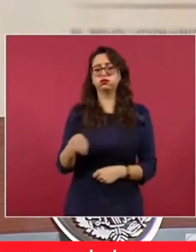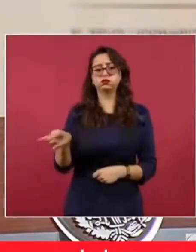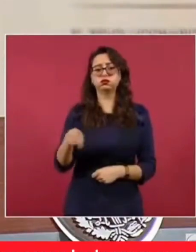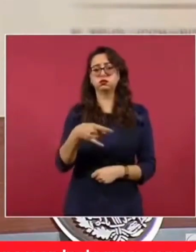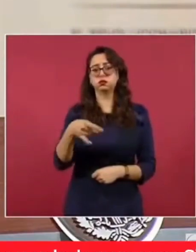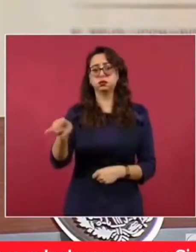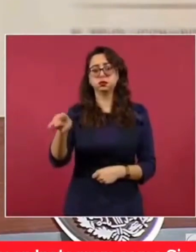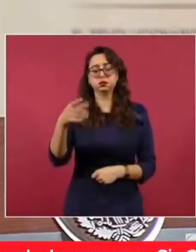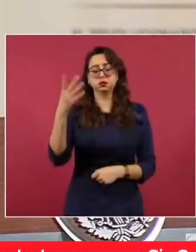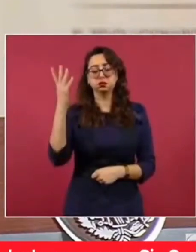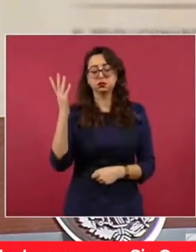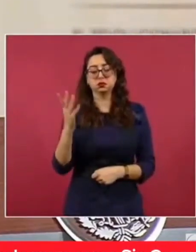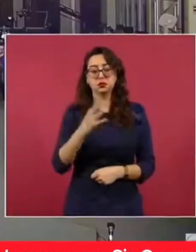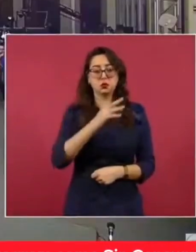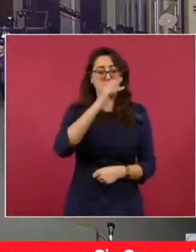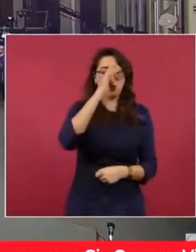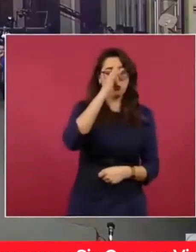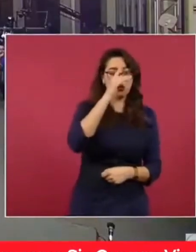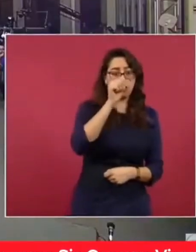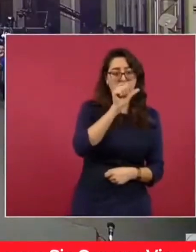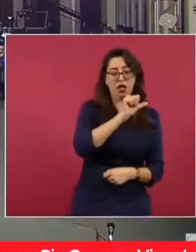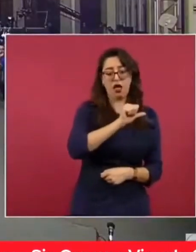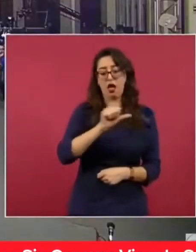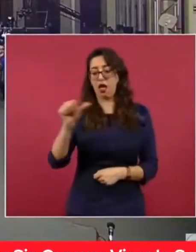a Matamoros.